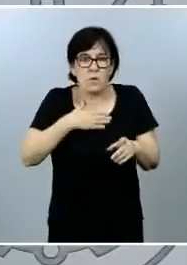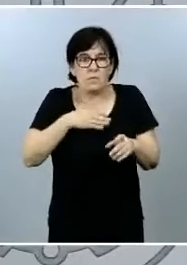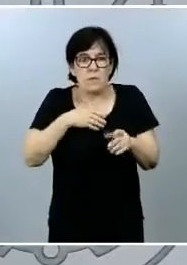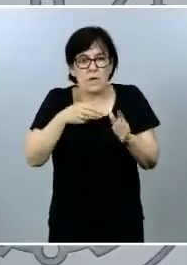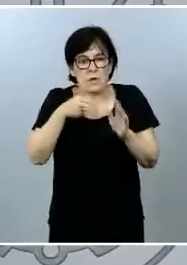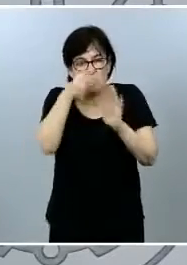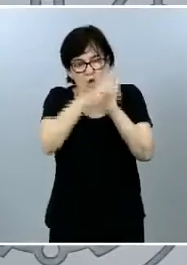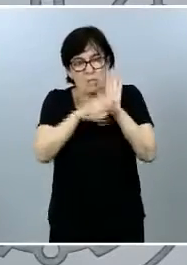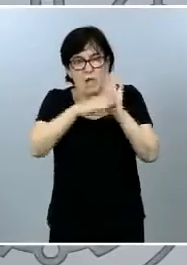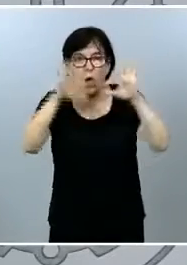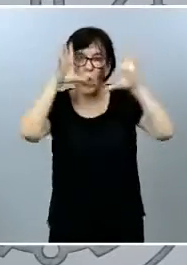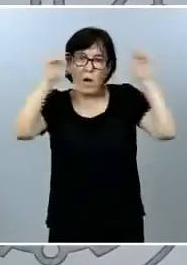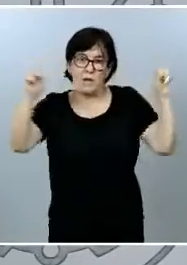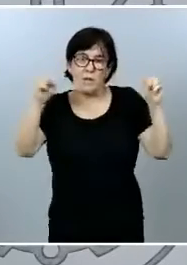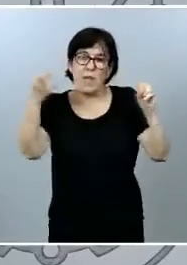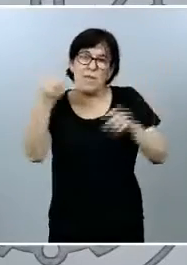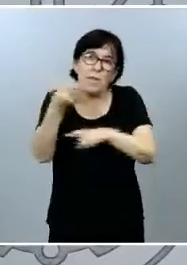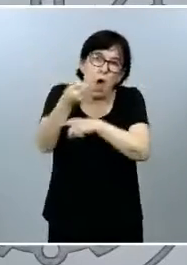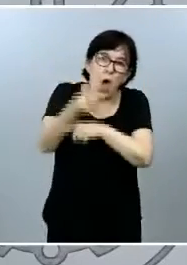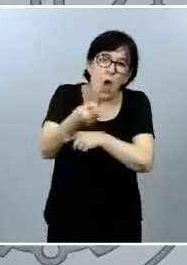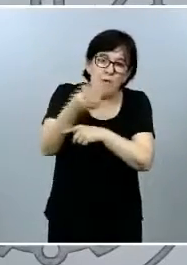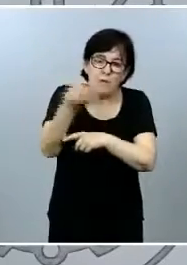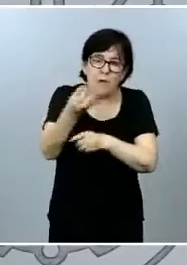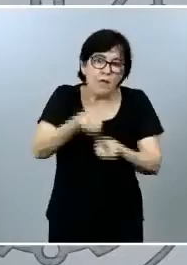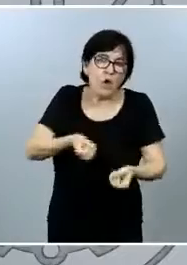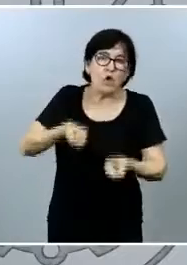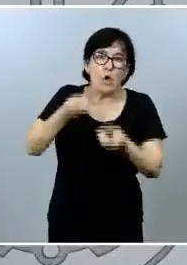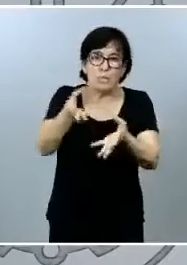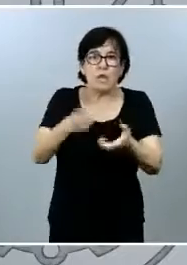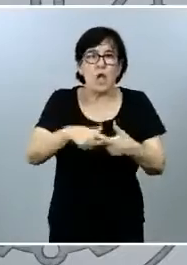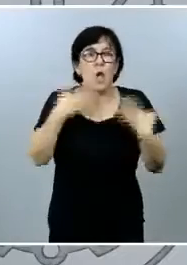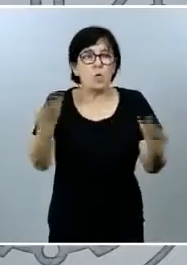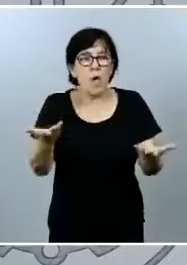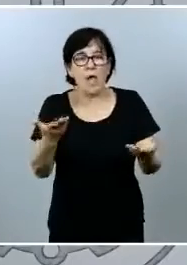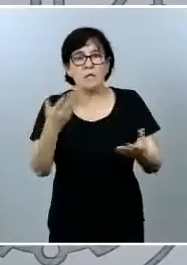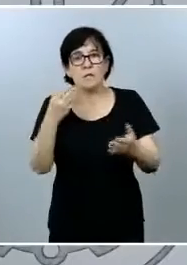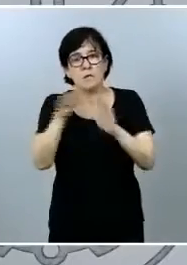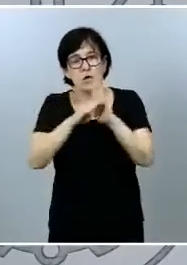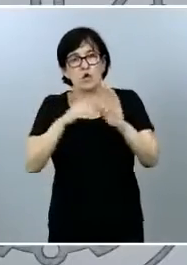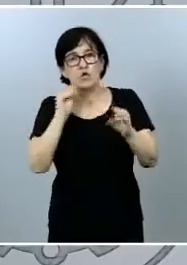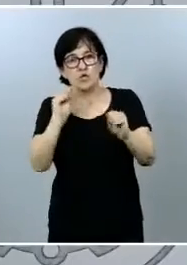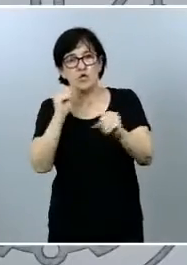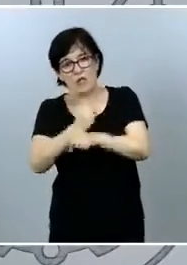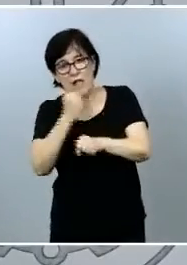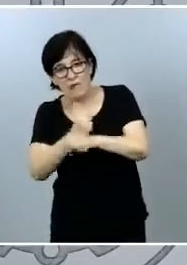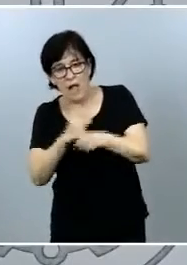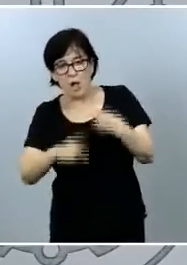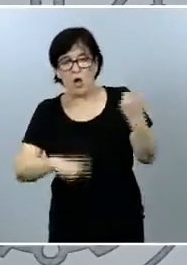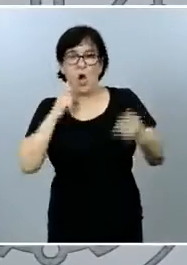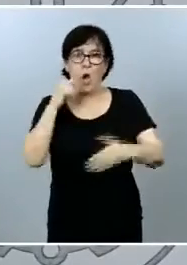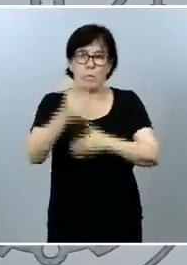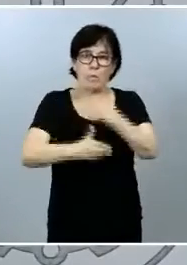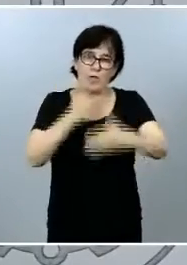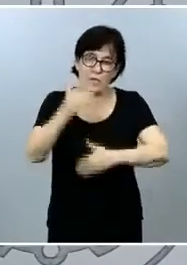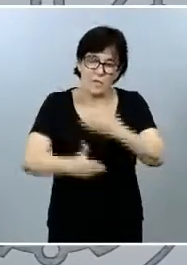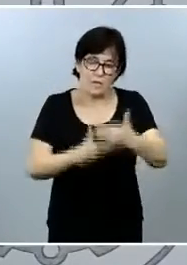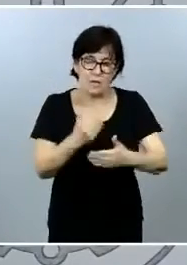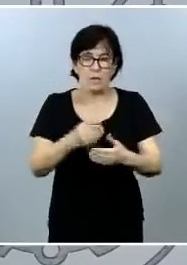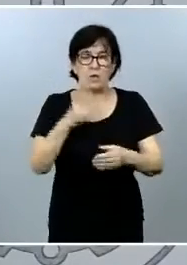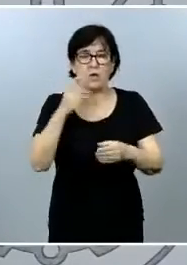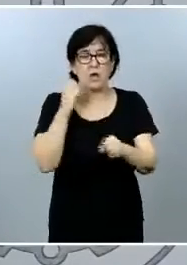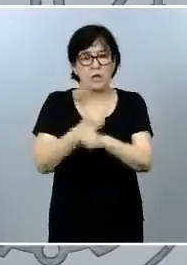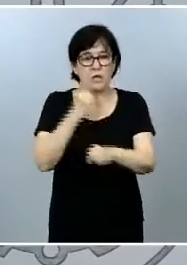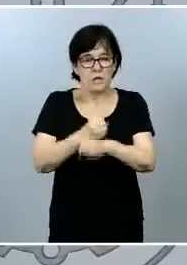guardia civil tenga obligación de comunicar de cuáles son sus actuaciones o cuáles son los procedimientos en los que está trabajando